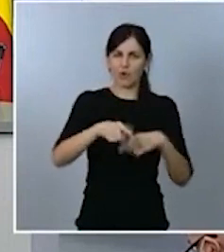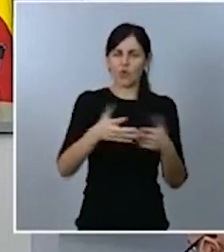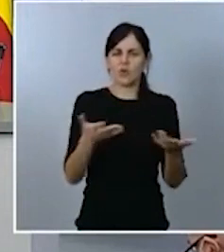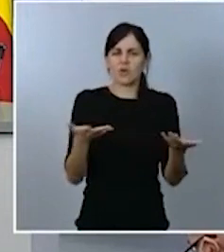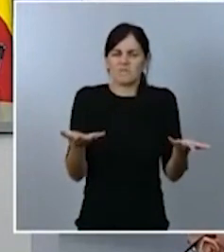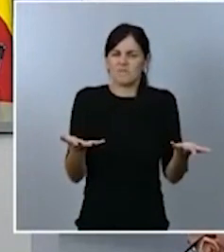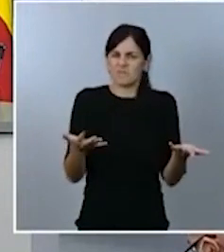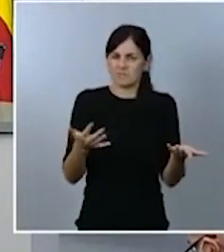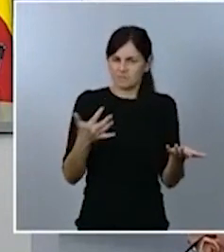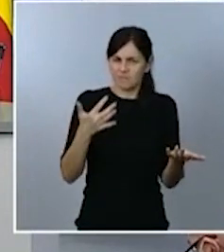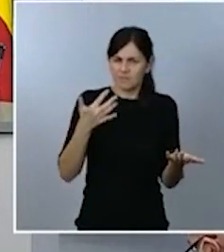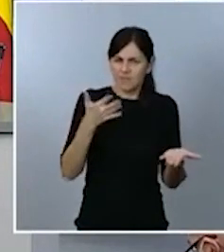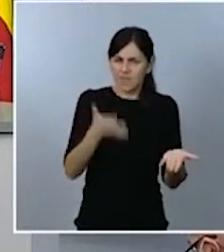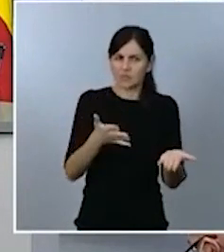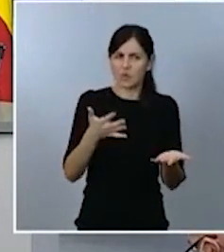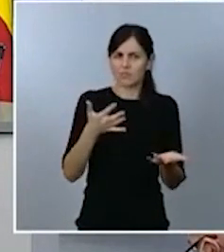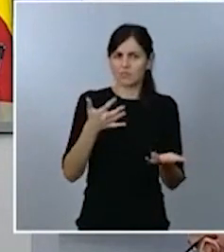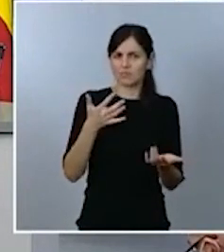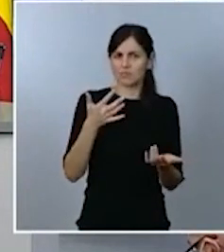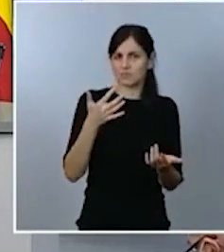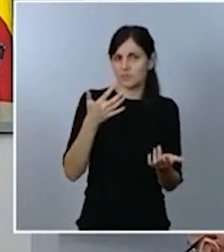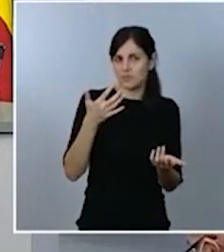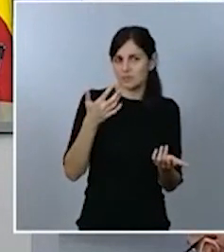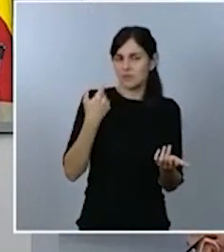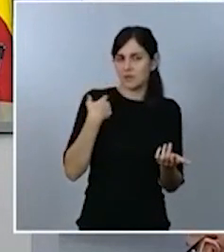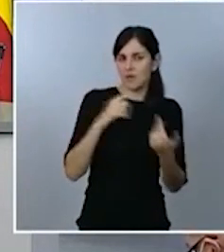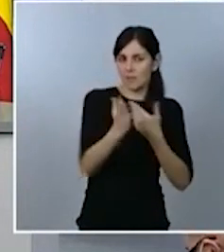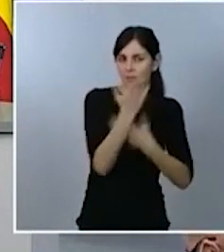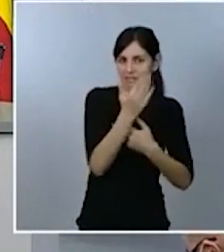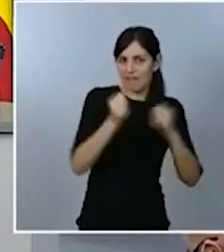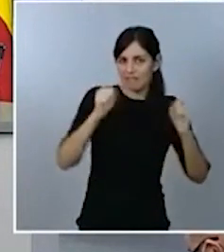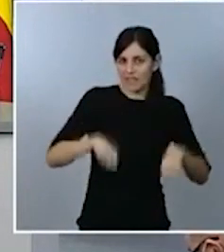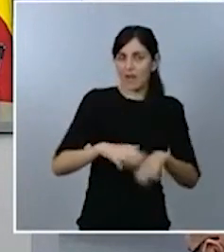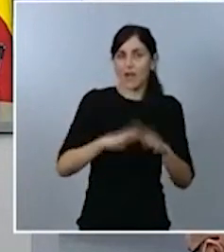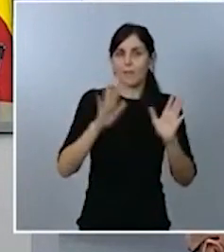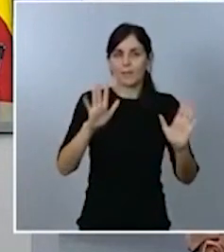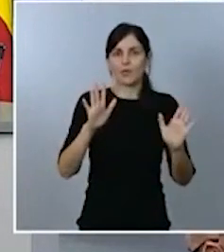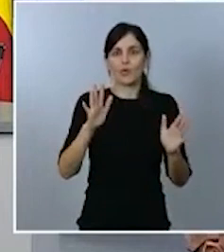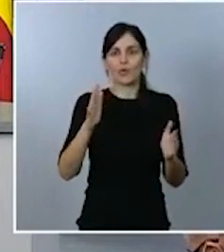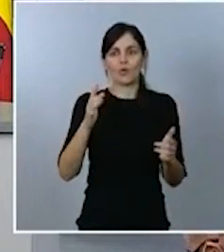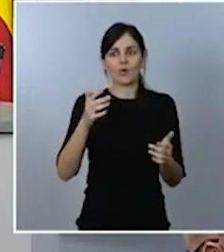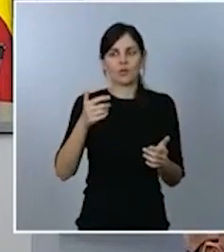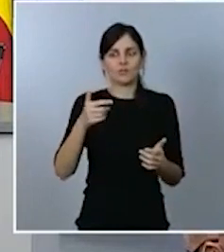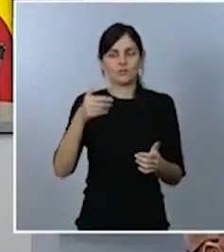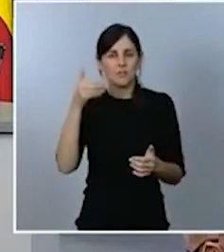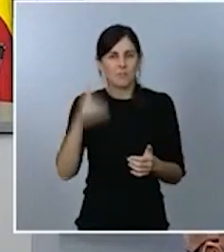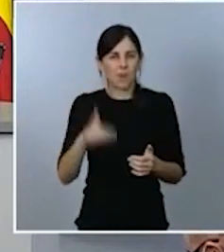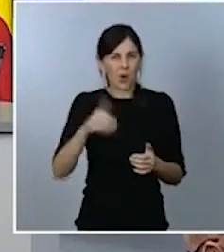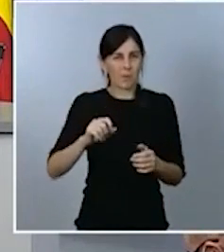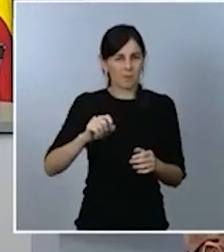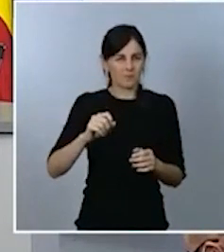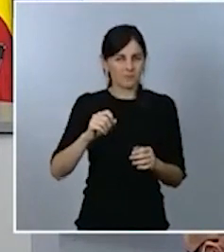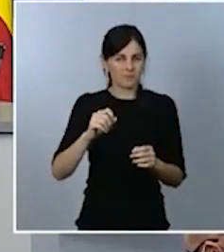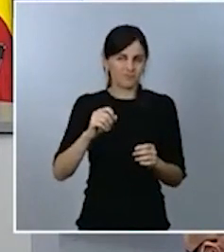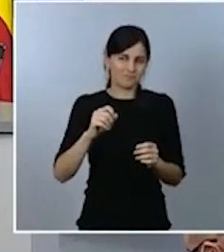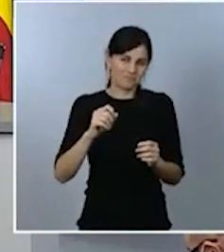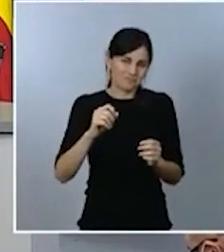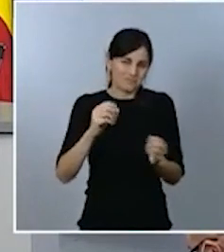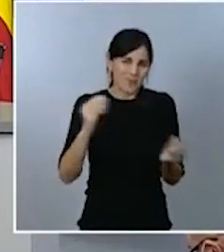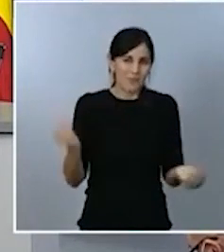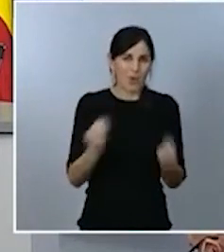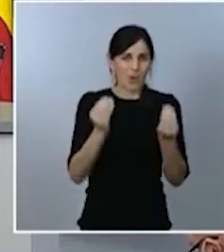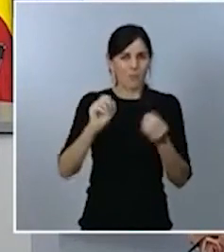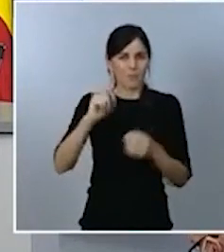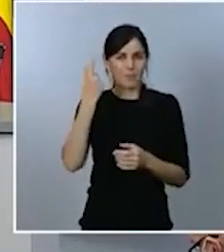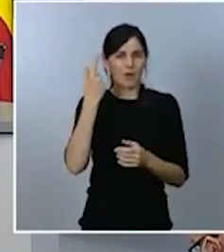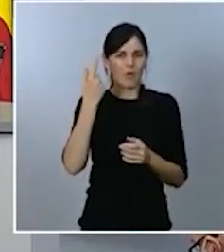paso y terminar de cerrar un poco el paso de los vehículos en determinadas ciudades, para que así no haya tantas restricciones, que al final lo que